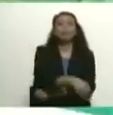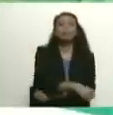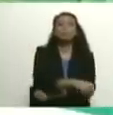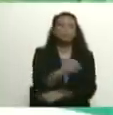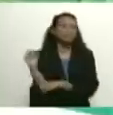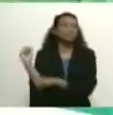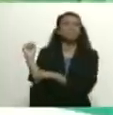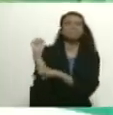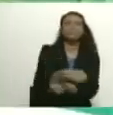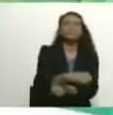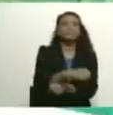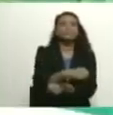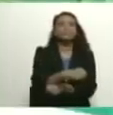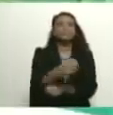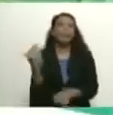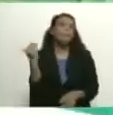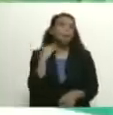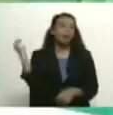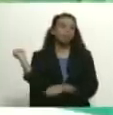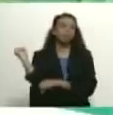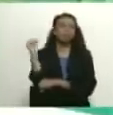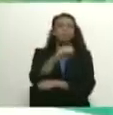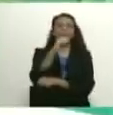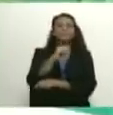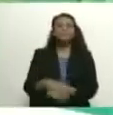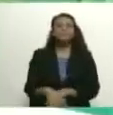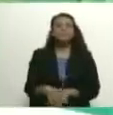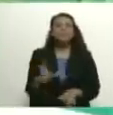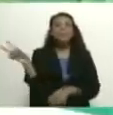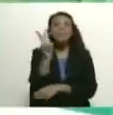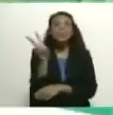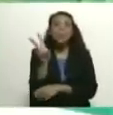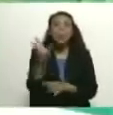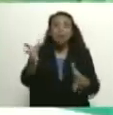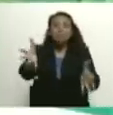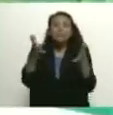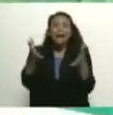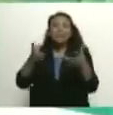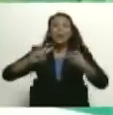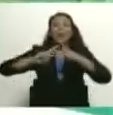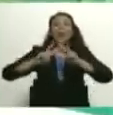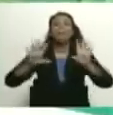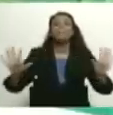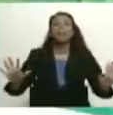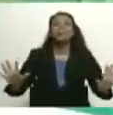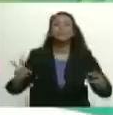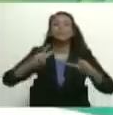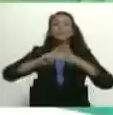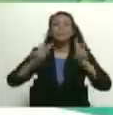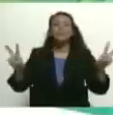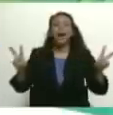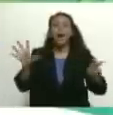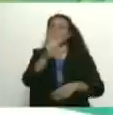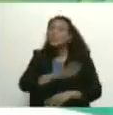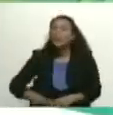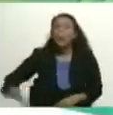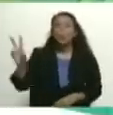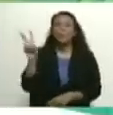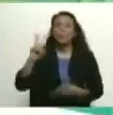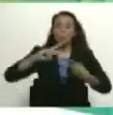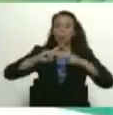aplastado, pulverizado. Y en Venezuela triunfó la paz. En Venezuela va a triunfar la paz. Ustedes verán.